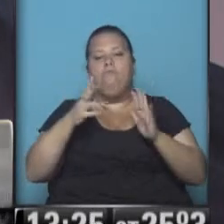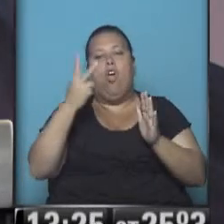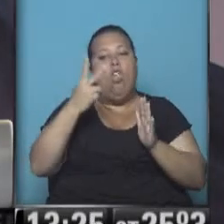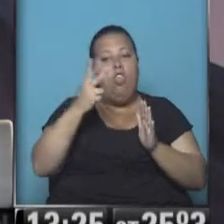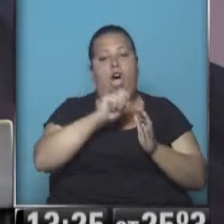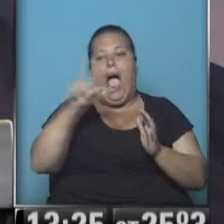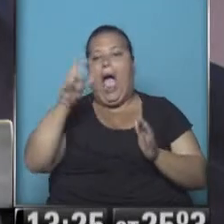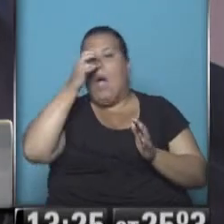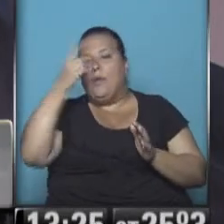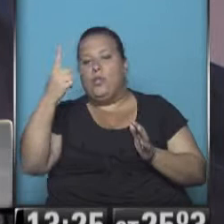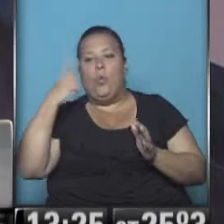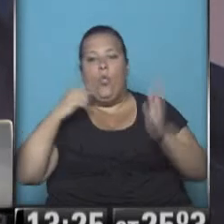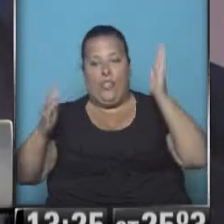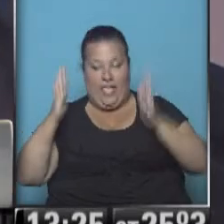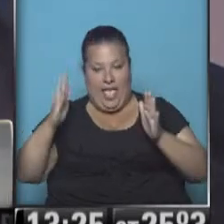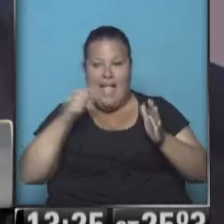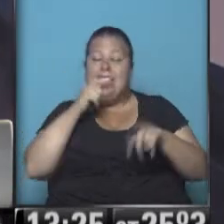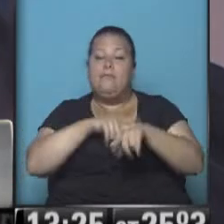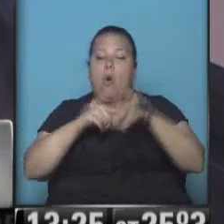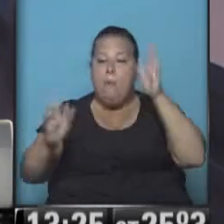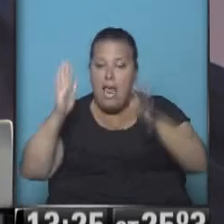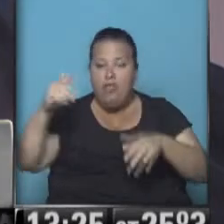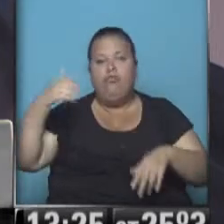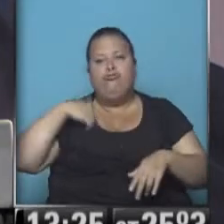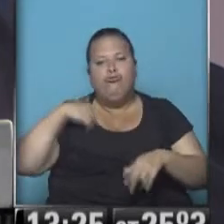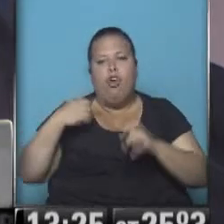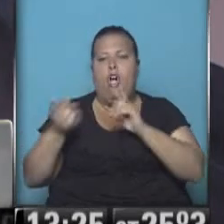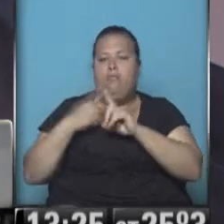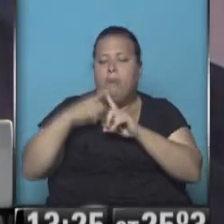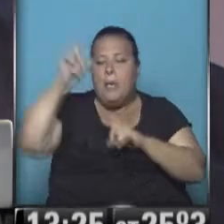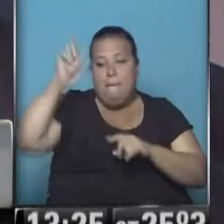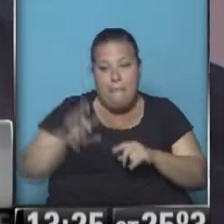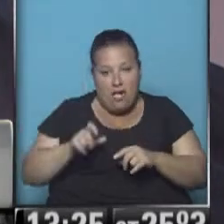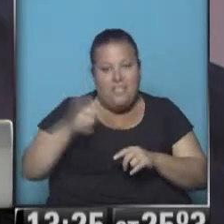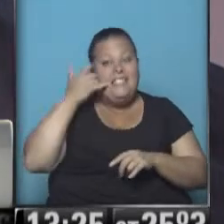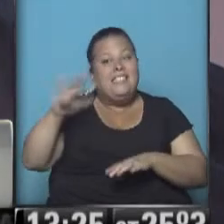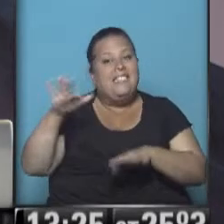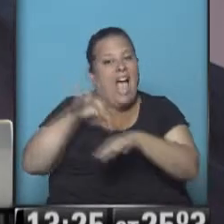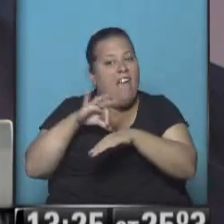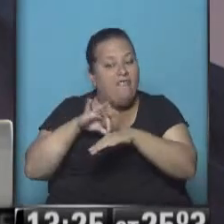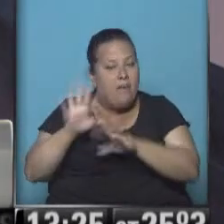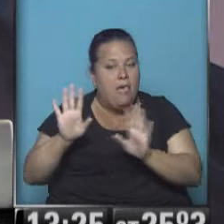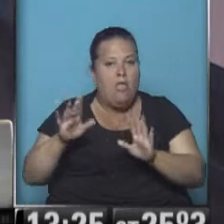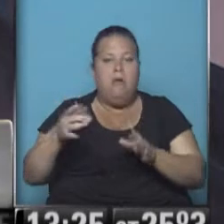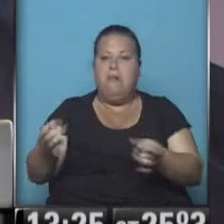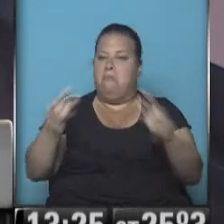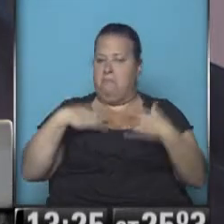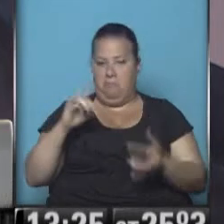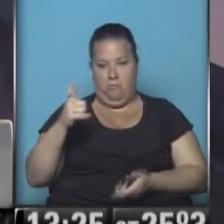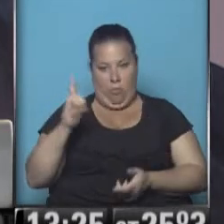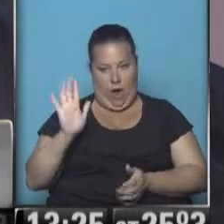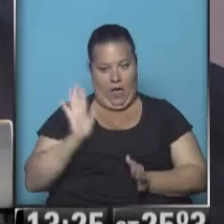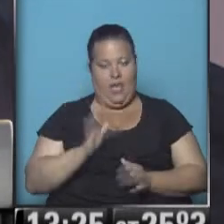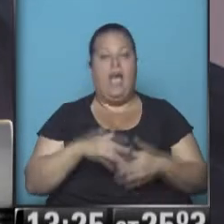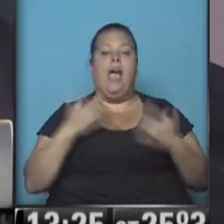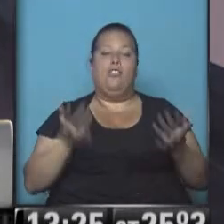dos hasta veintiún días. Si en ese periodo yo estoy en contacto con una persona que ya está incubando la enfermedad, no me voy a contagiar.